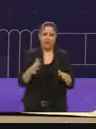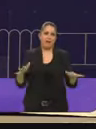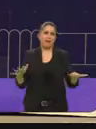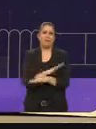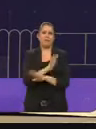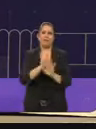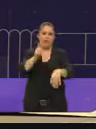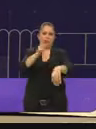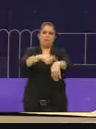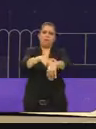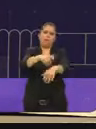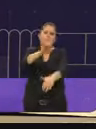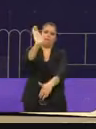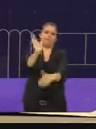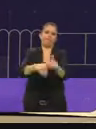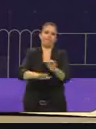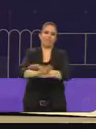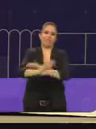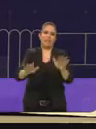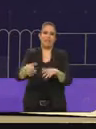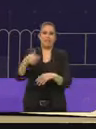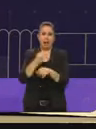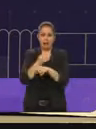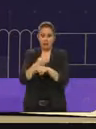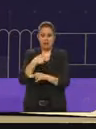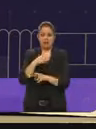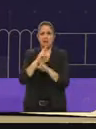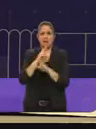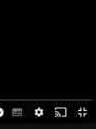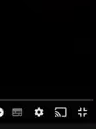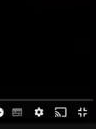acabó el tiempo por mí hablan los resultados